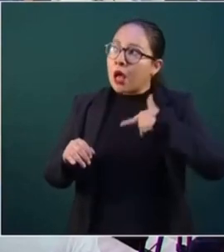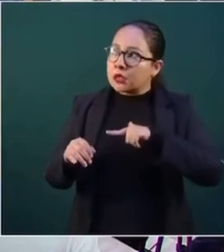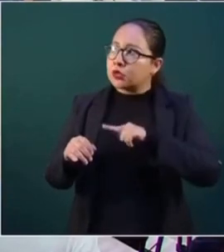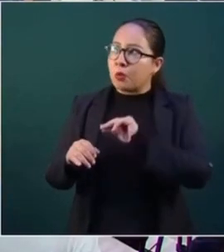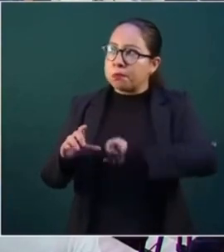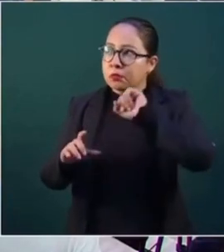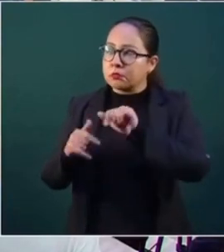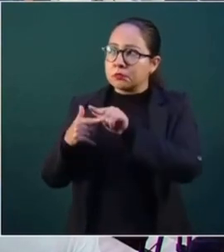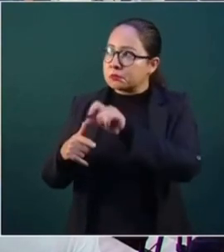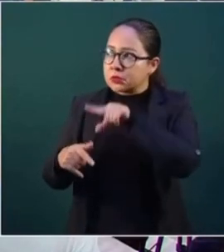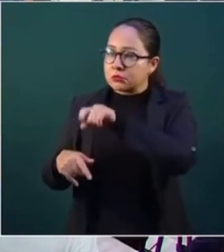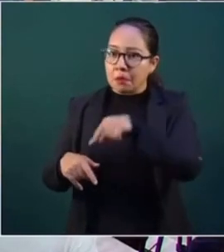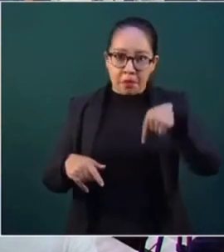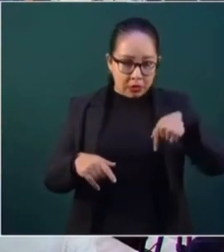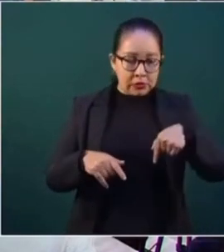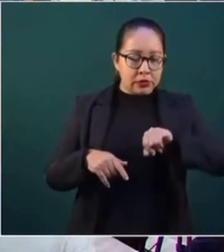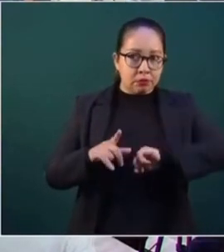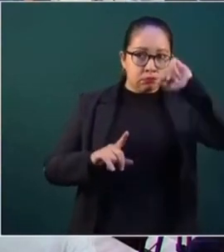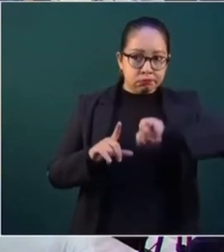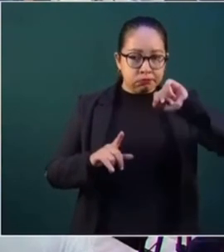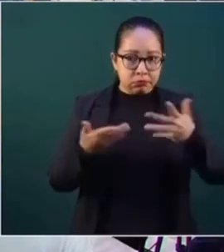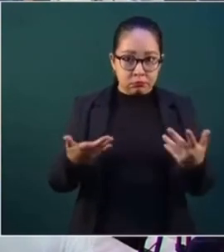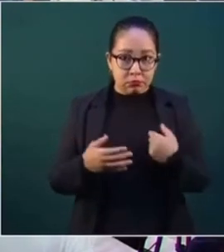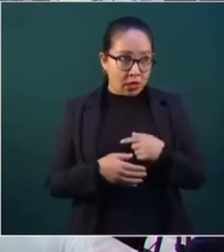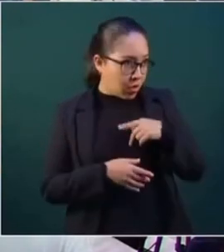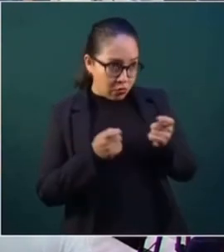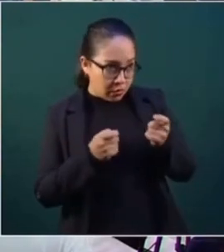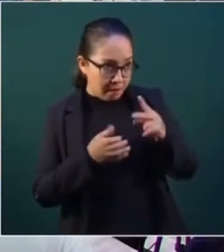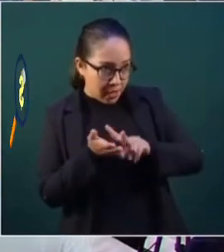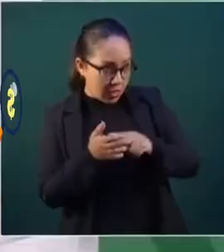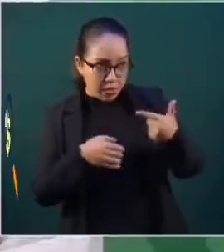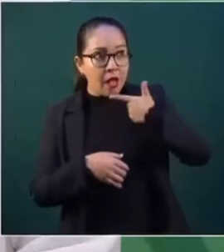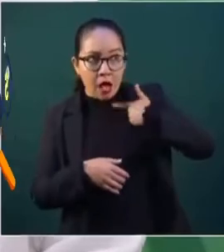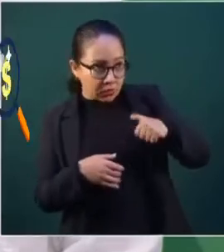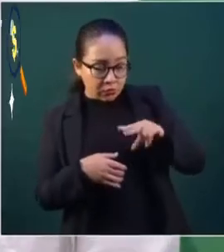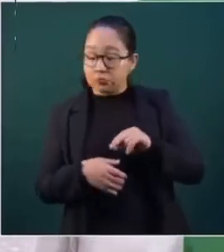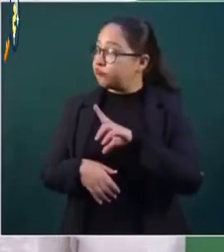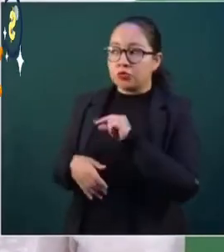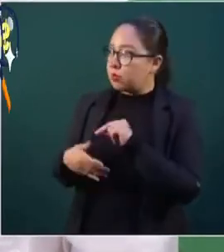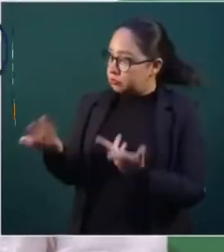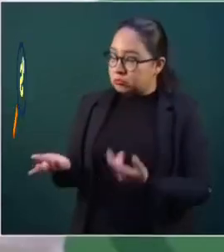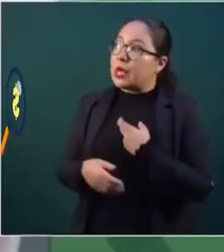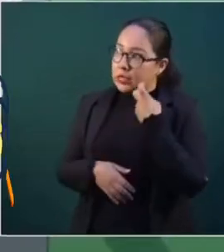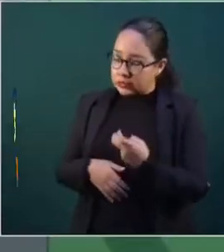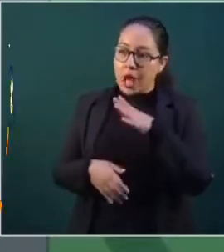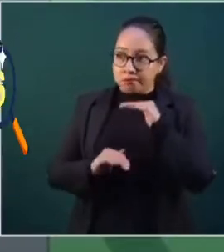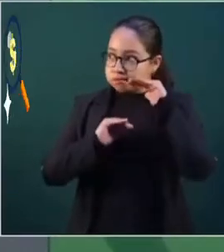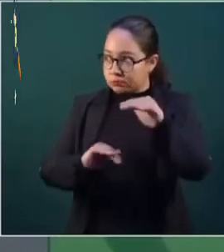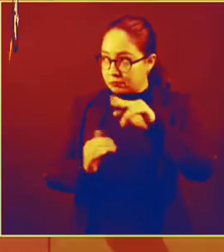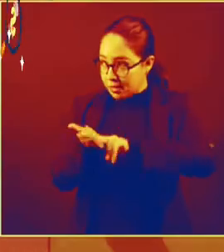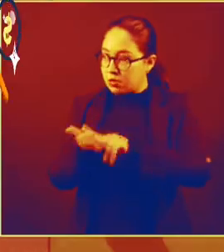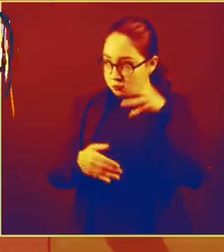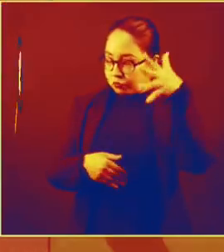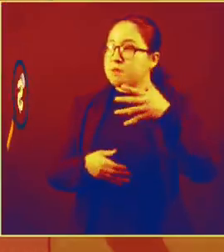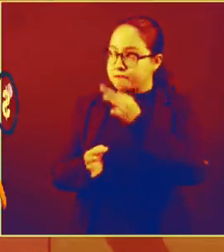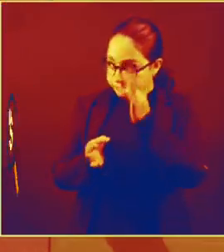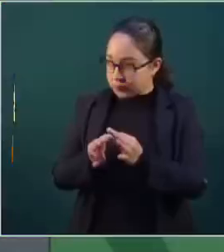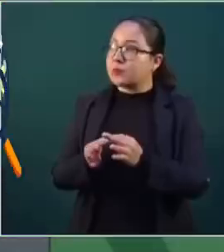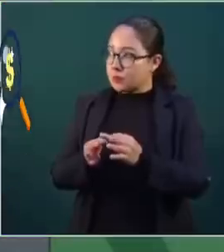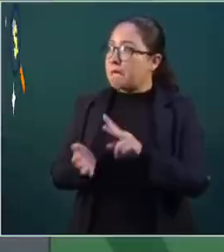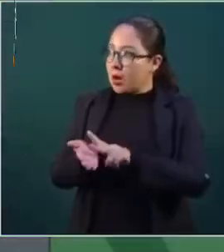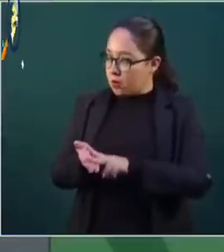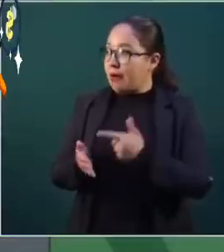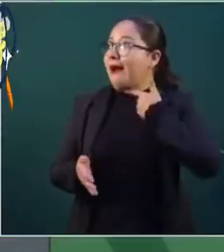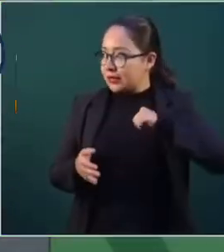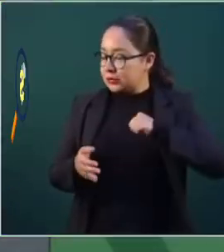aquí está subiendo. ¿Entonces no está regulado el precio del gas? No, no. Entonces sí va a haber un precio máximo. Eso va a ser lo primero, un precio máximo.